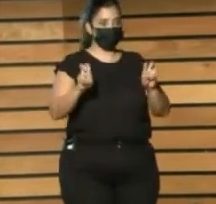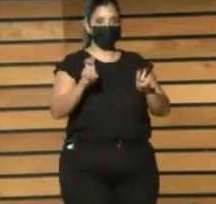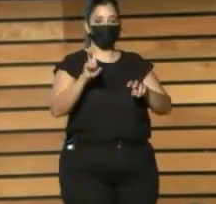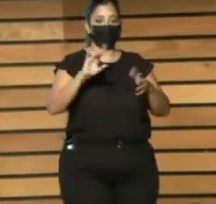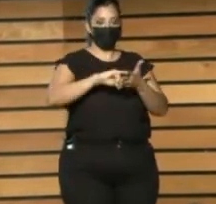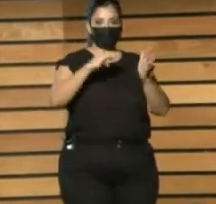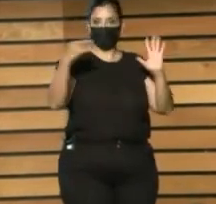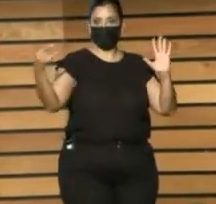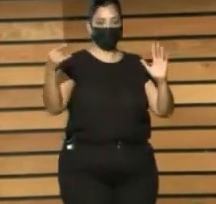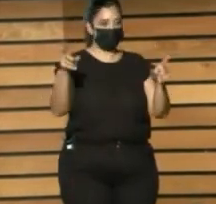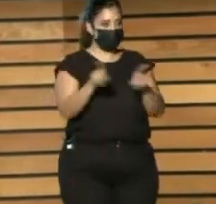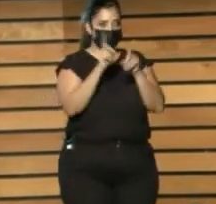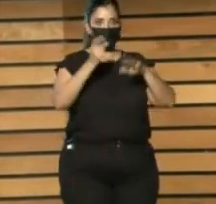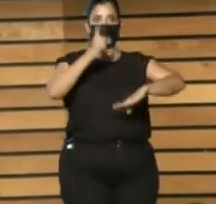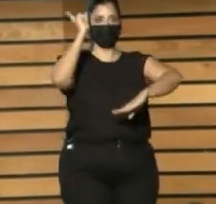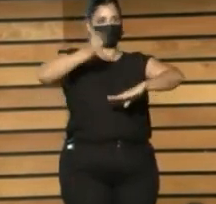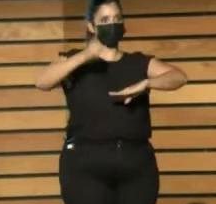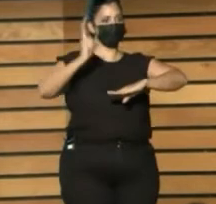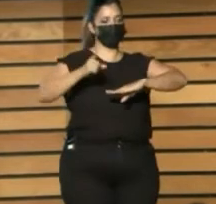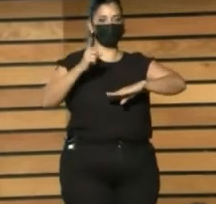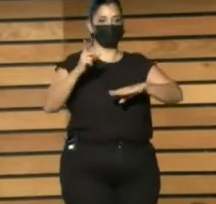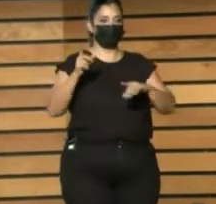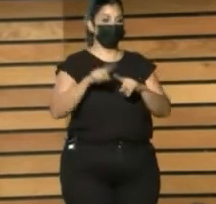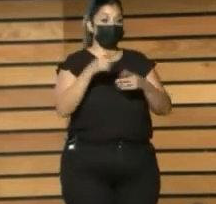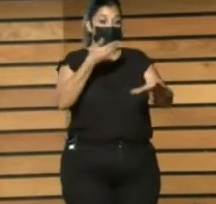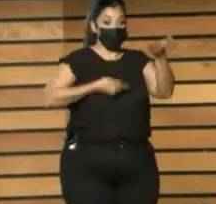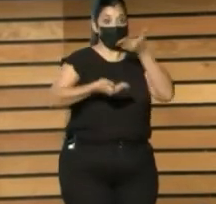Lo que conduce A menos democracia